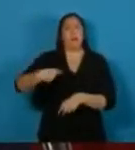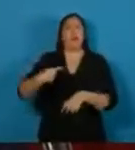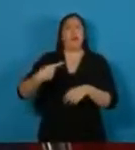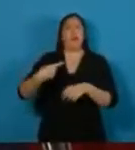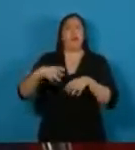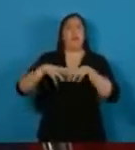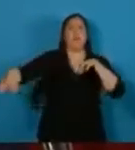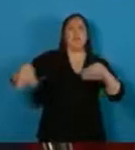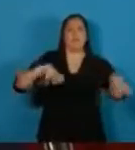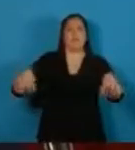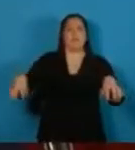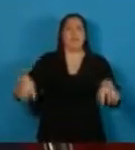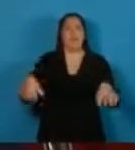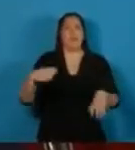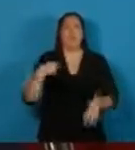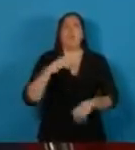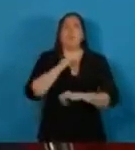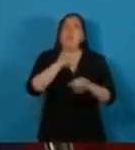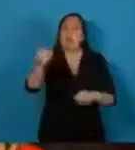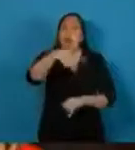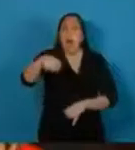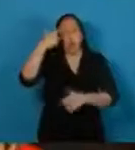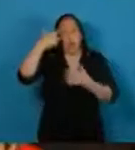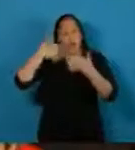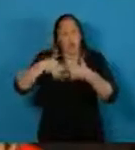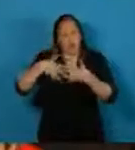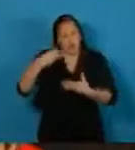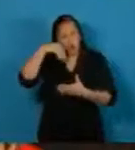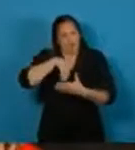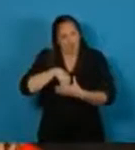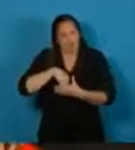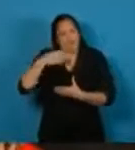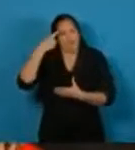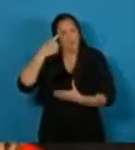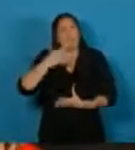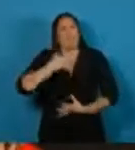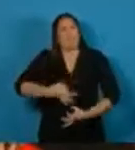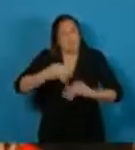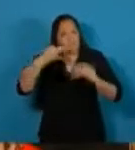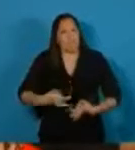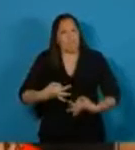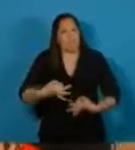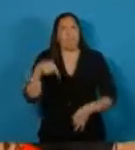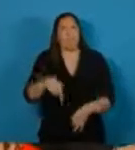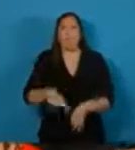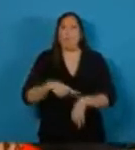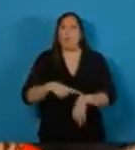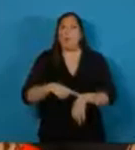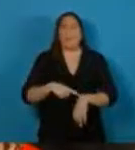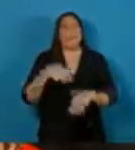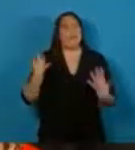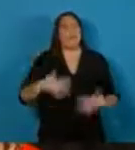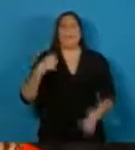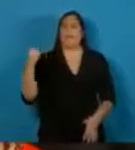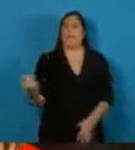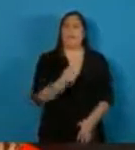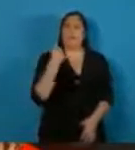sino la invitación o una reflexión profunda y sincera acerca de este momento trascendental.